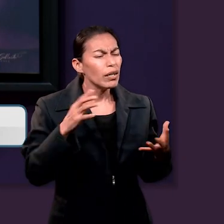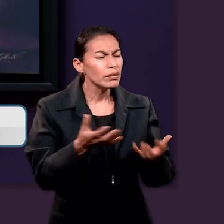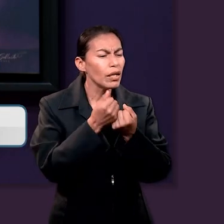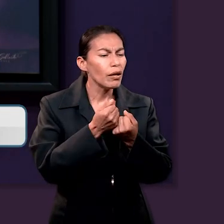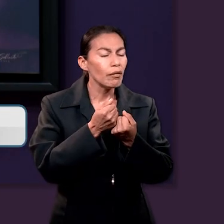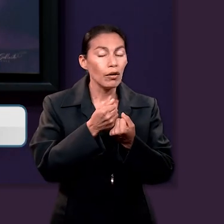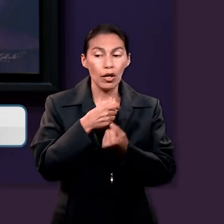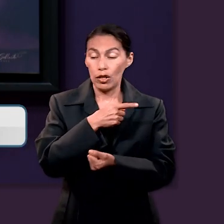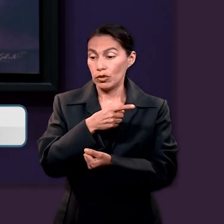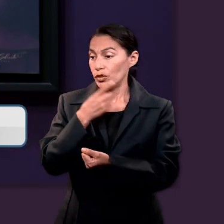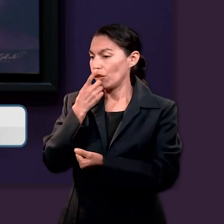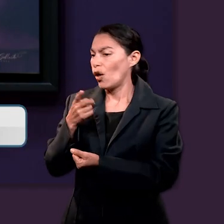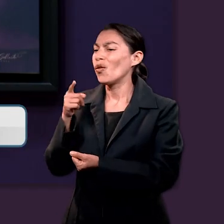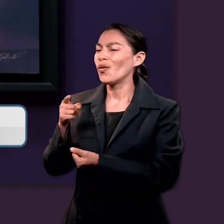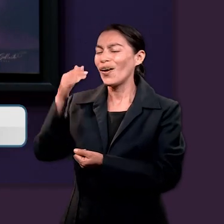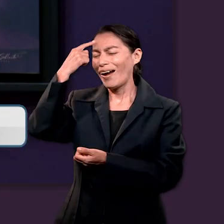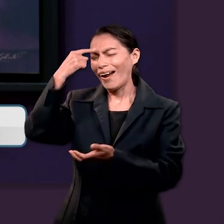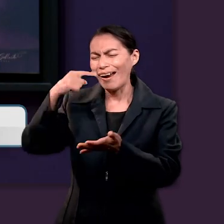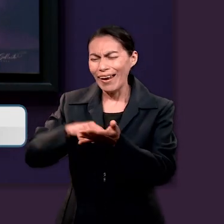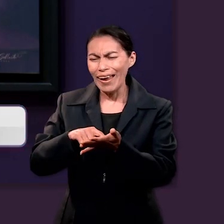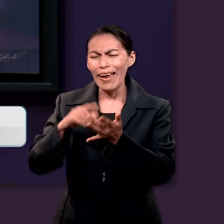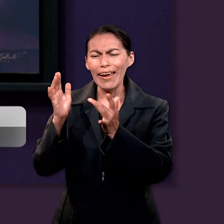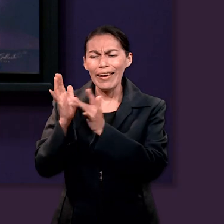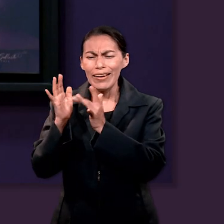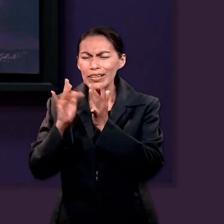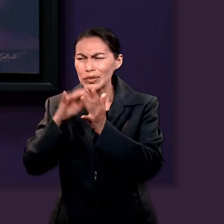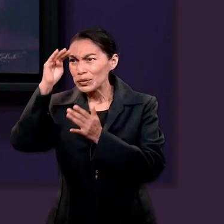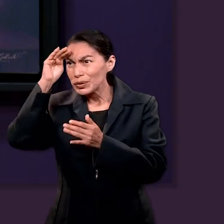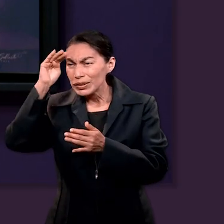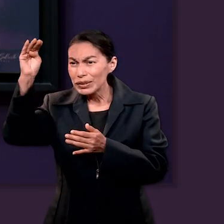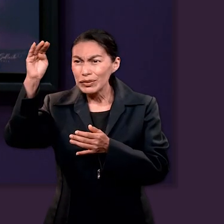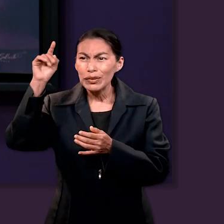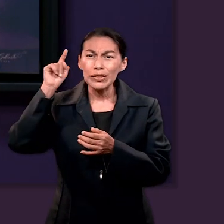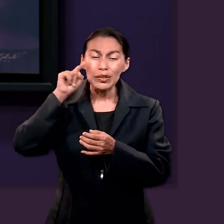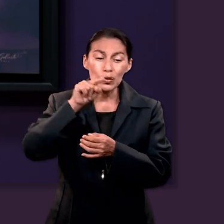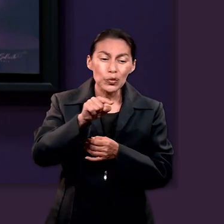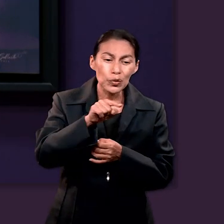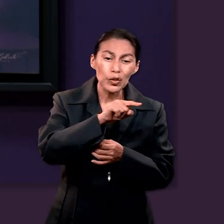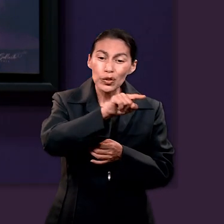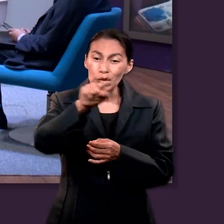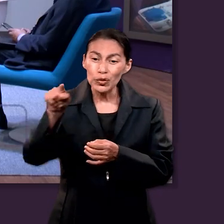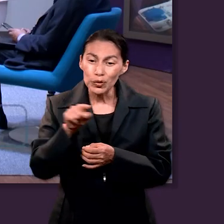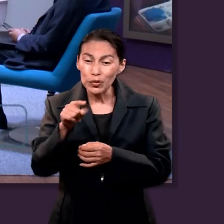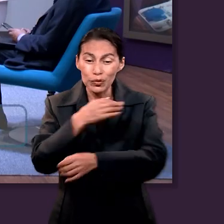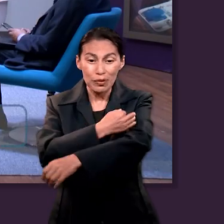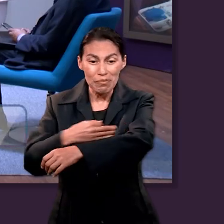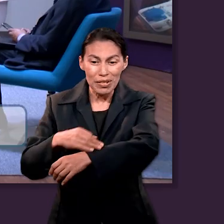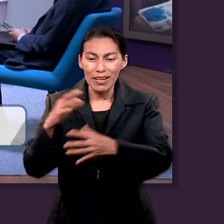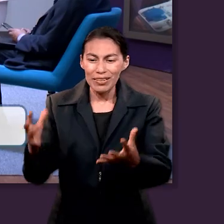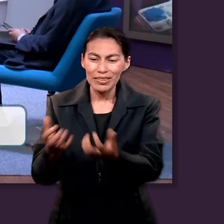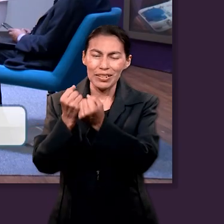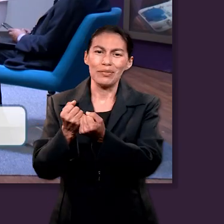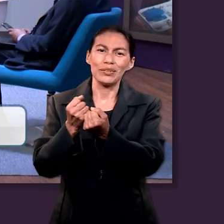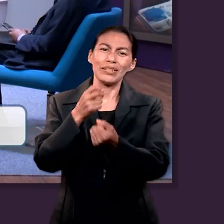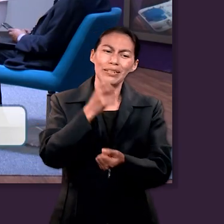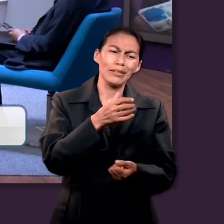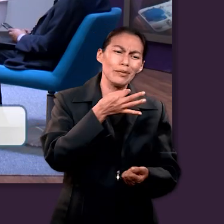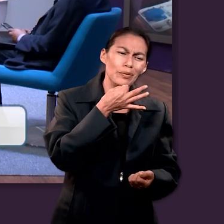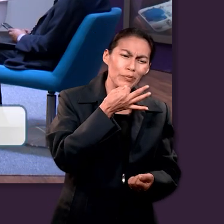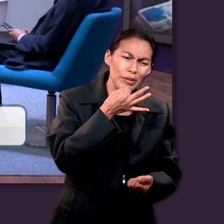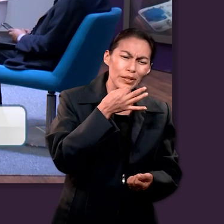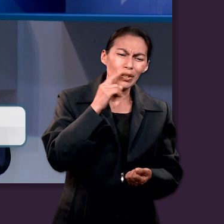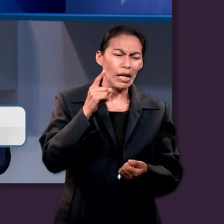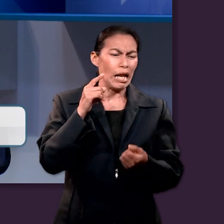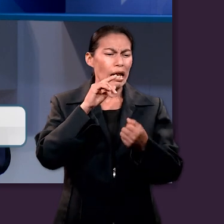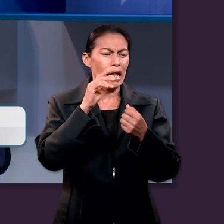Jesucristo y serás salvo tú y tu casa. Y le hablaron la palabra del Señor a él y a todos los que estaban en su casa y él tomándolos en aquella